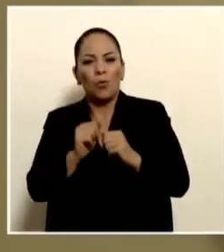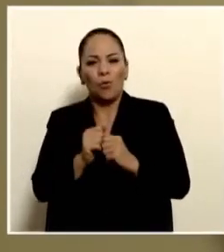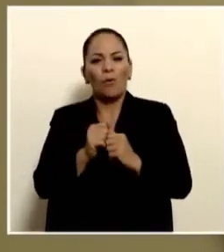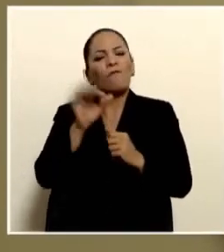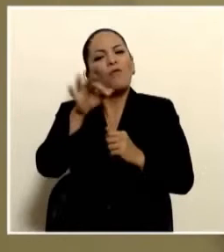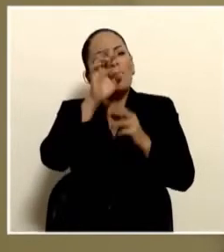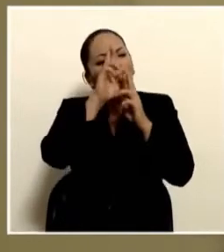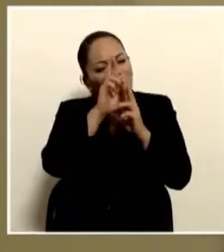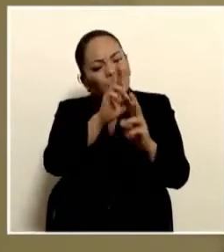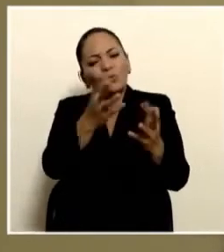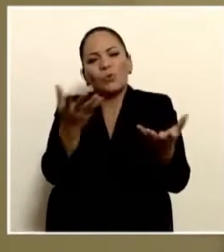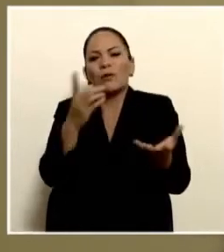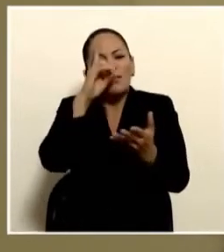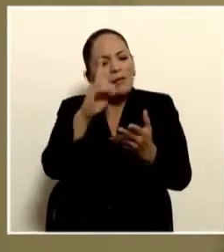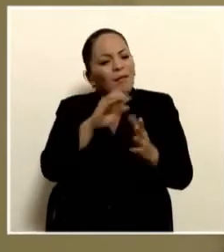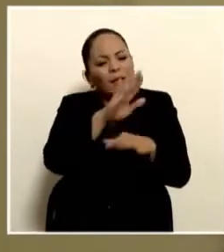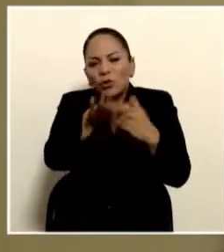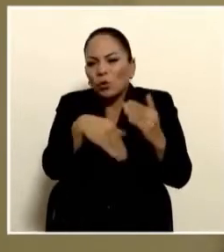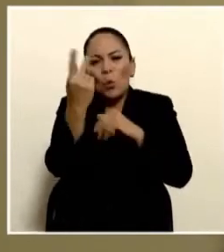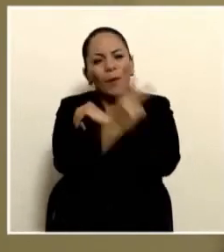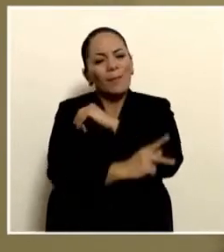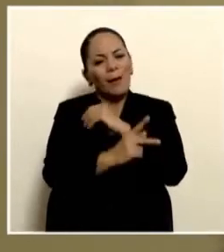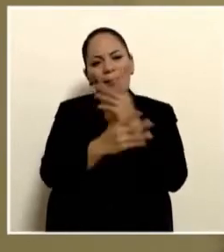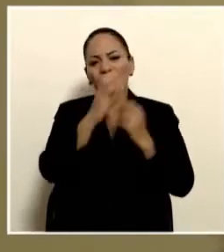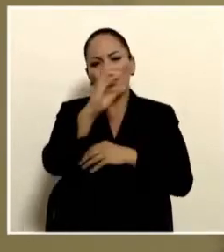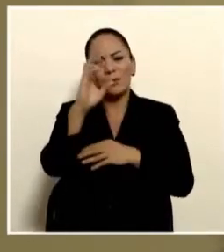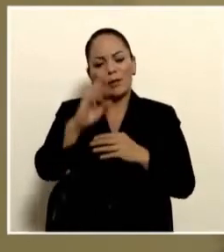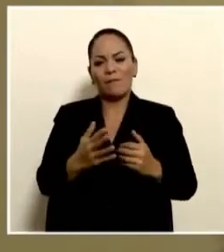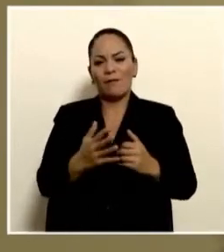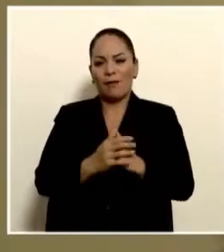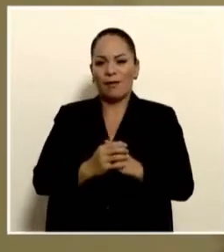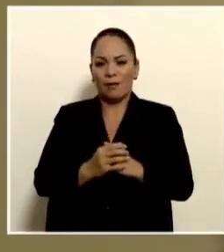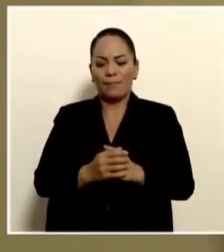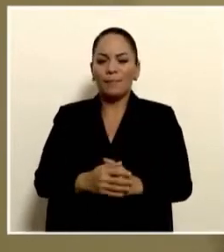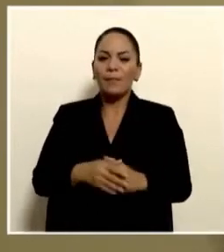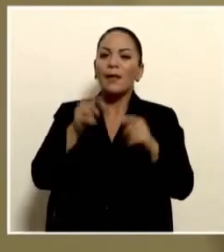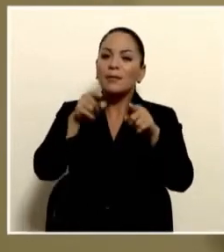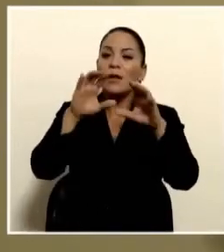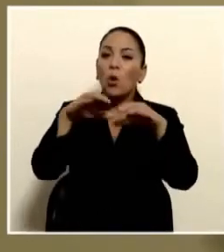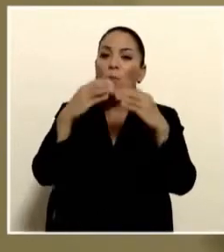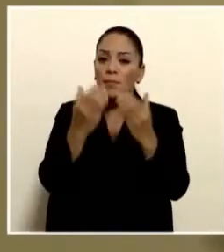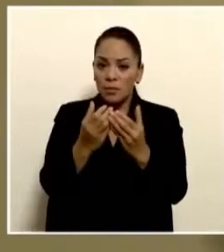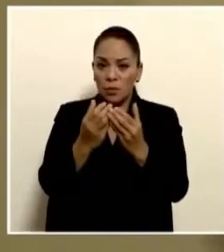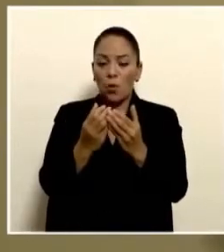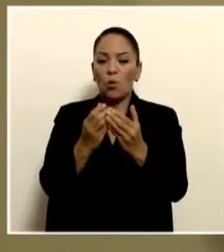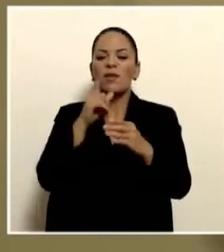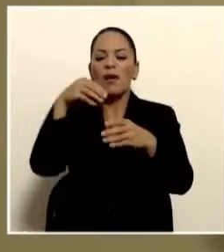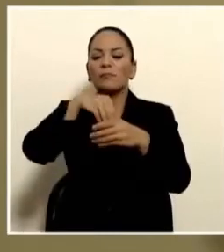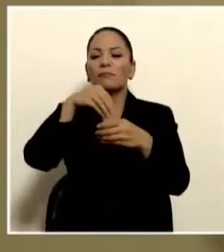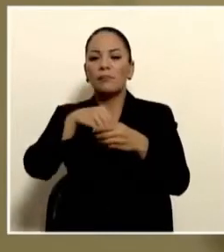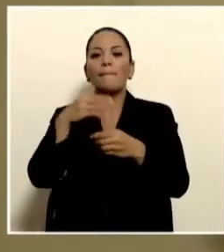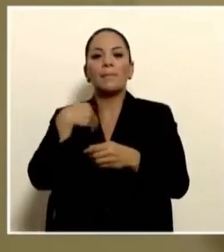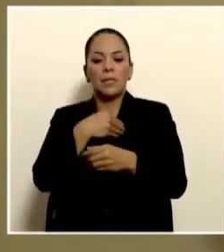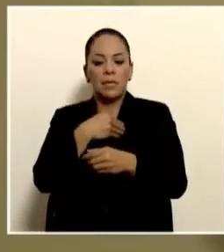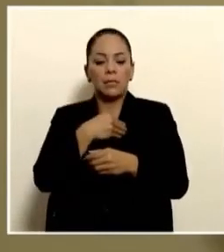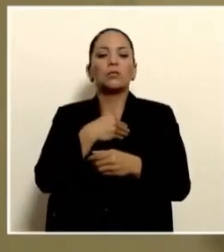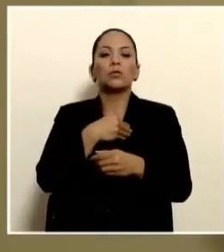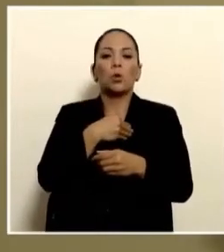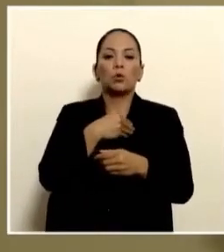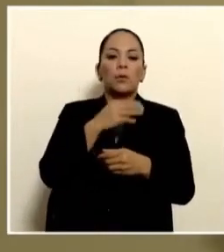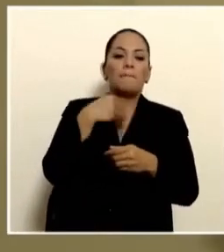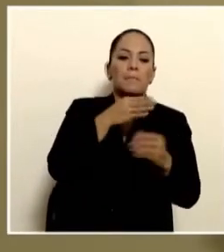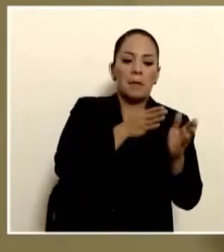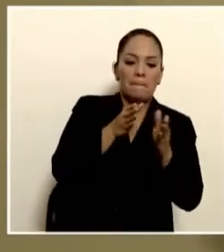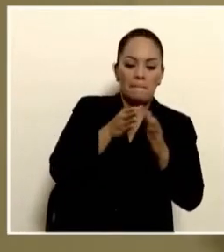respetuoso de la dignidad nacional. Y esa comisión está conformada por los ministros de Mediplan, Ministerio de